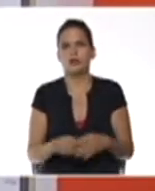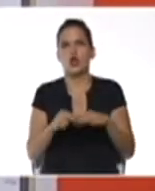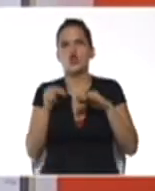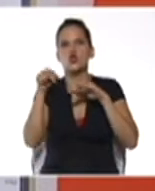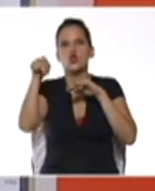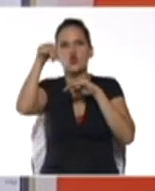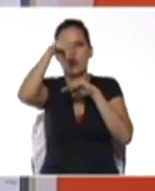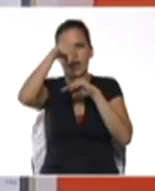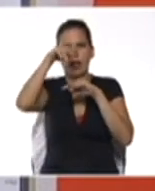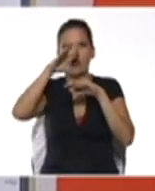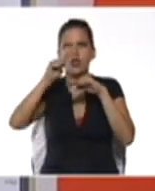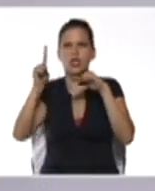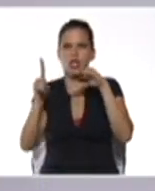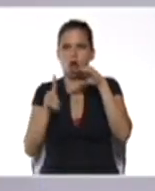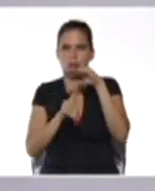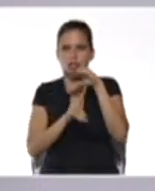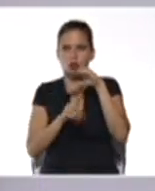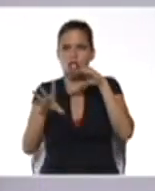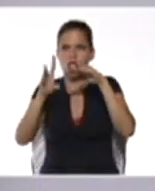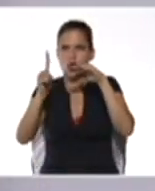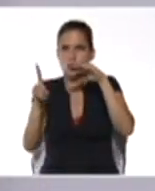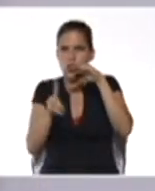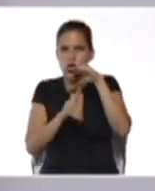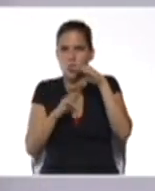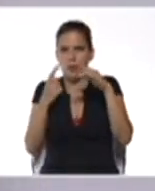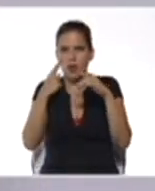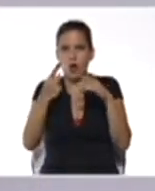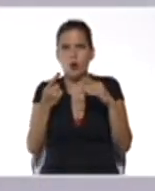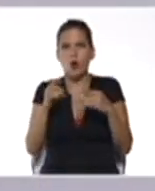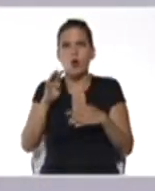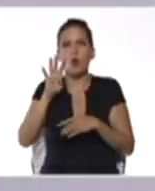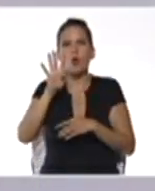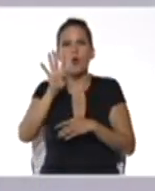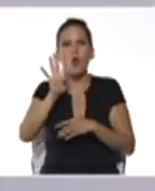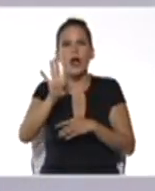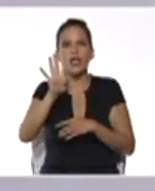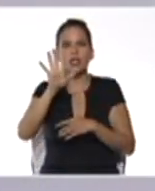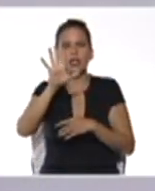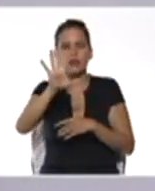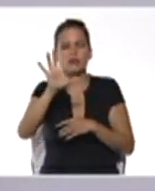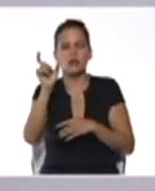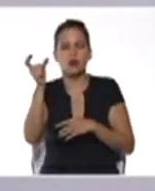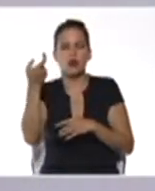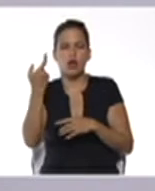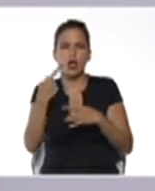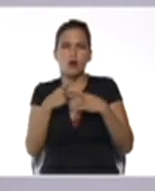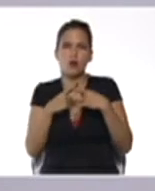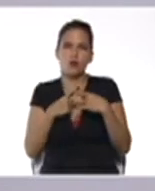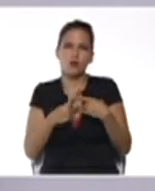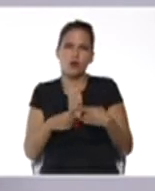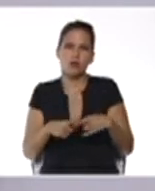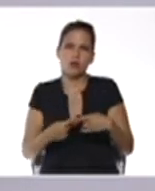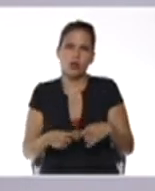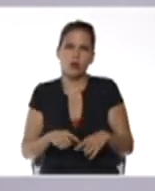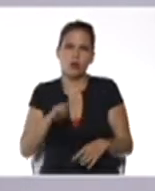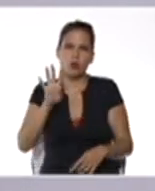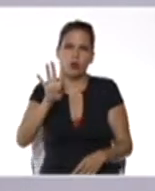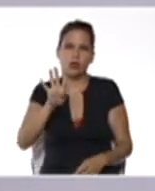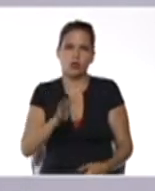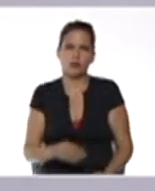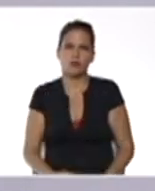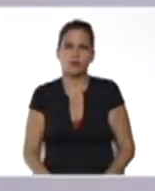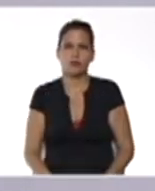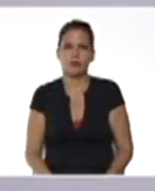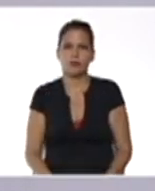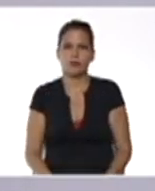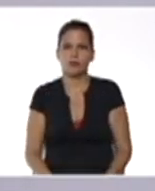45 grados por 4 ¿por qué? porque si multiplicamos 45 grados por 4